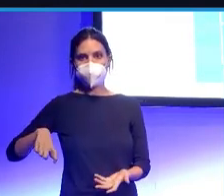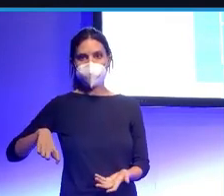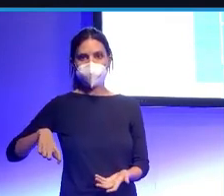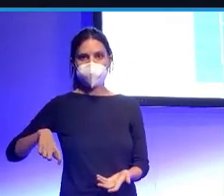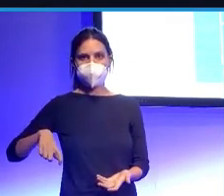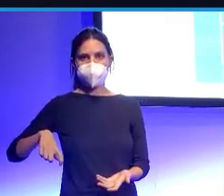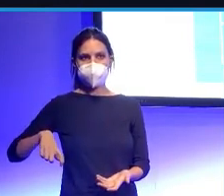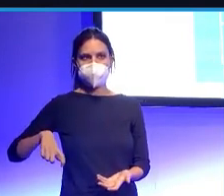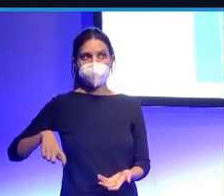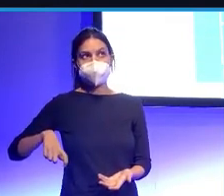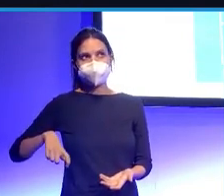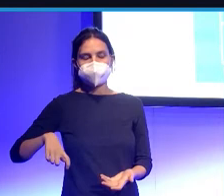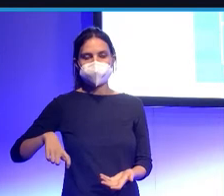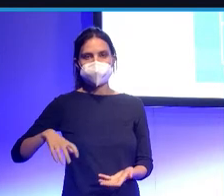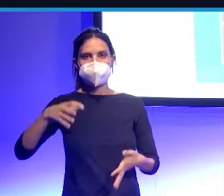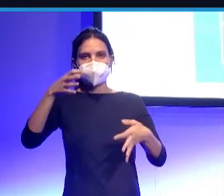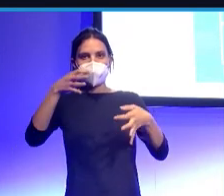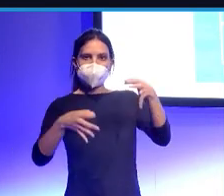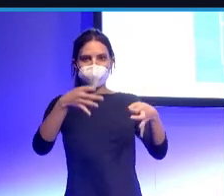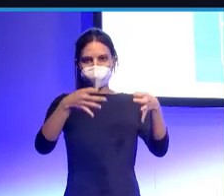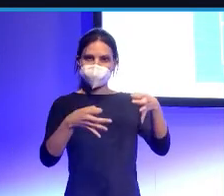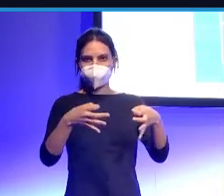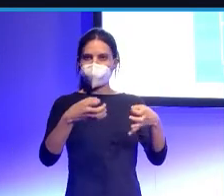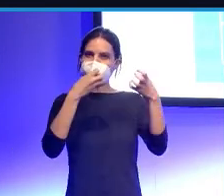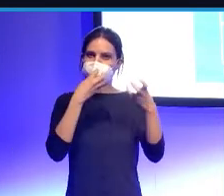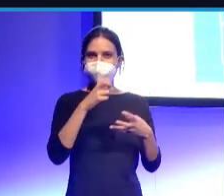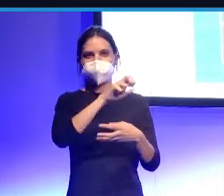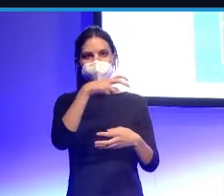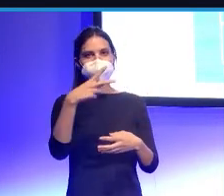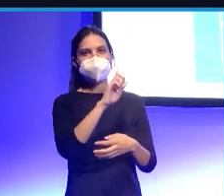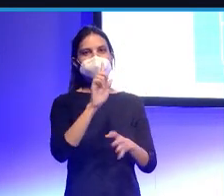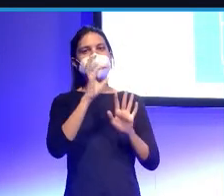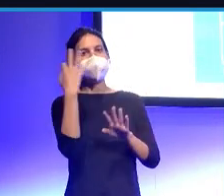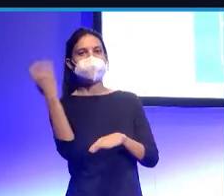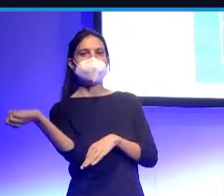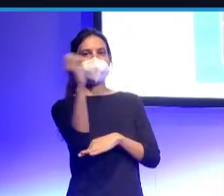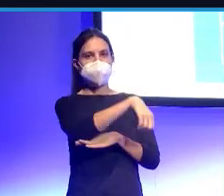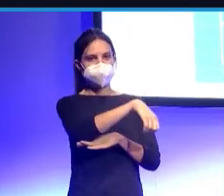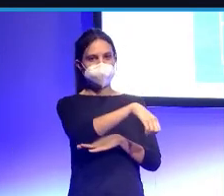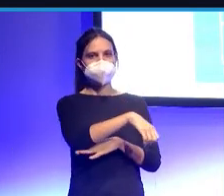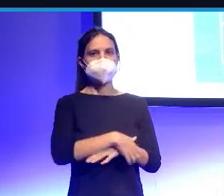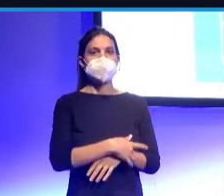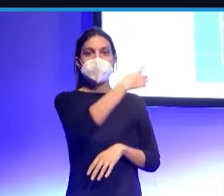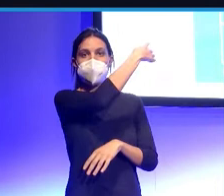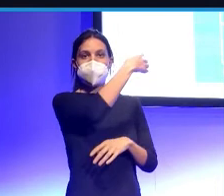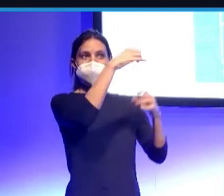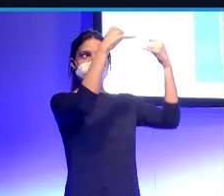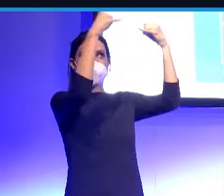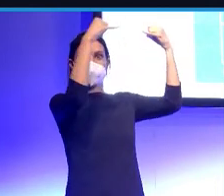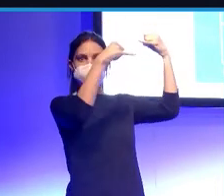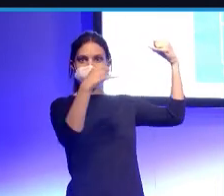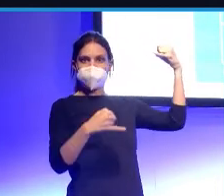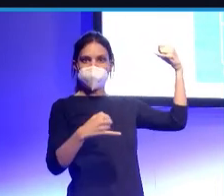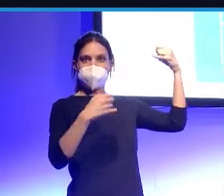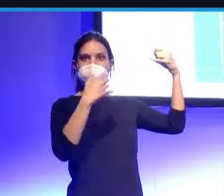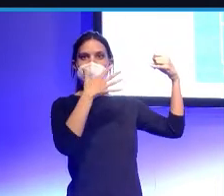ha sido injusto, no perdedor, porque han empatado, pero, bueno, debería haberse llevado dos puntos más. Entonces, ahí arriba veis tres líneas, que es una azul y una